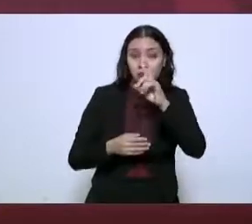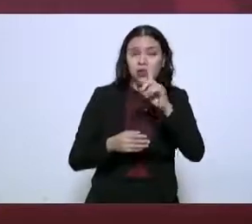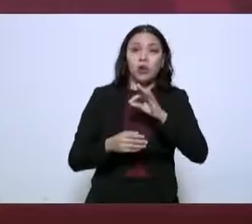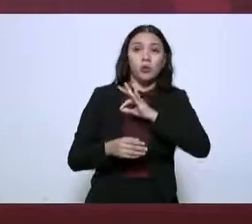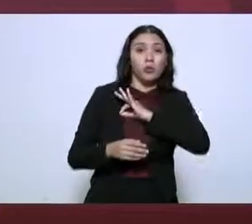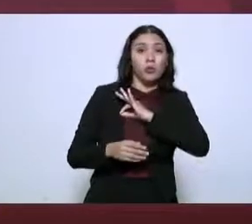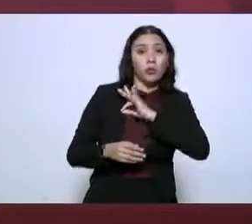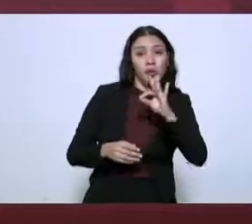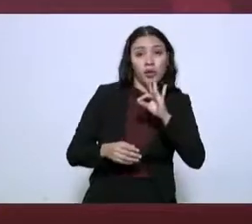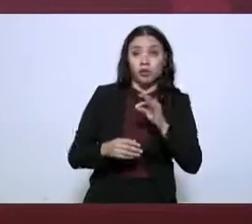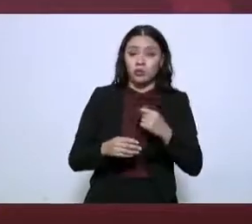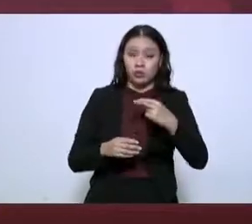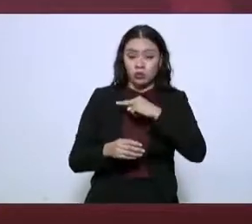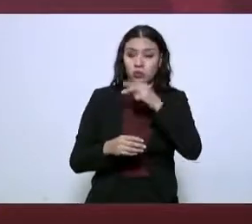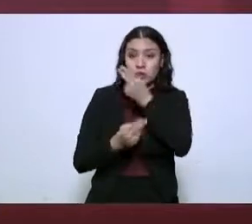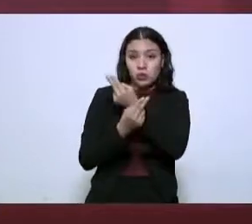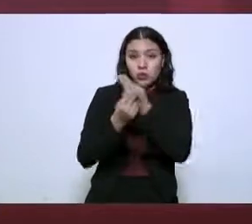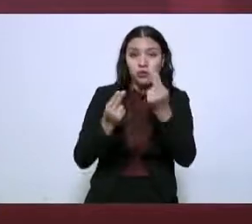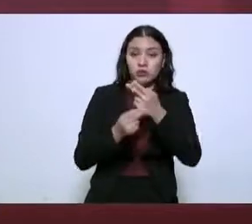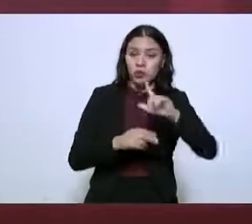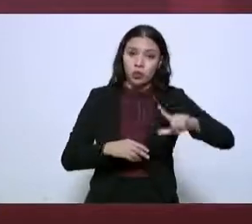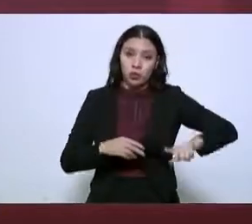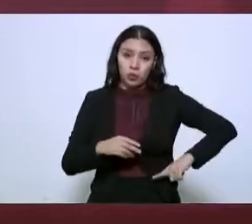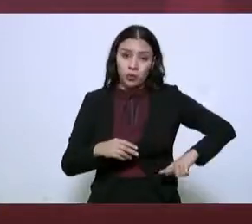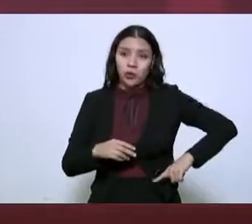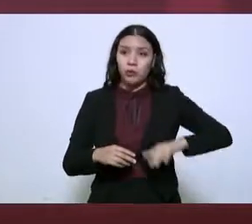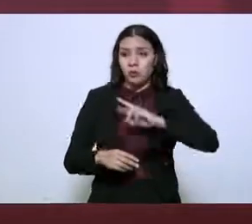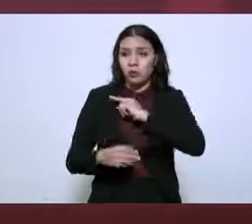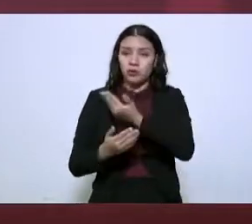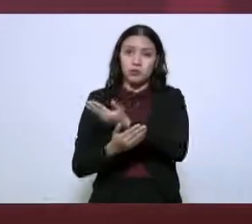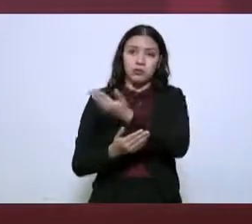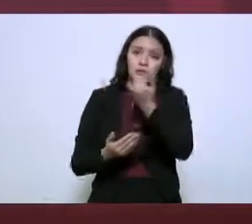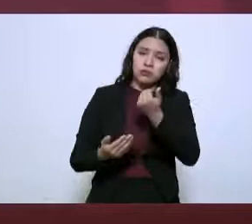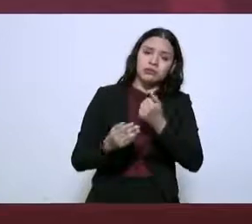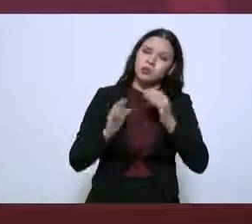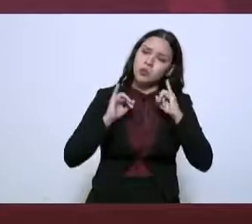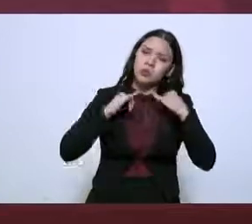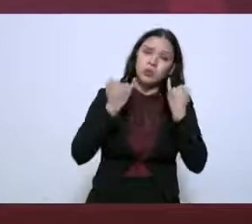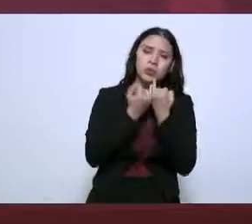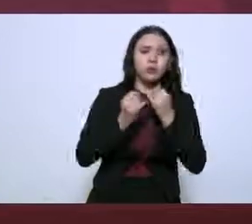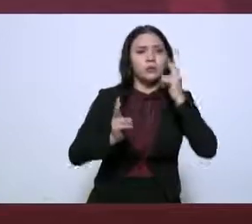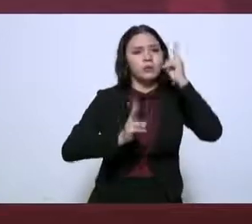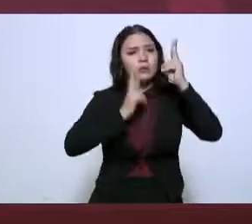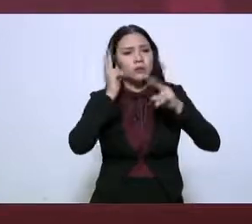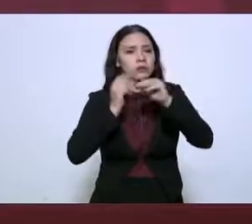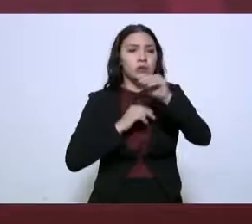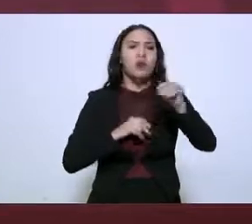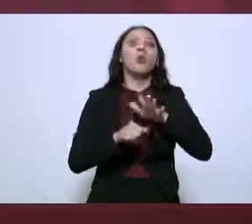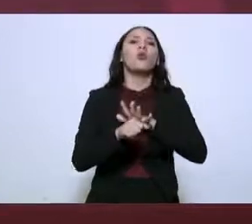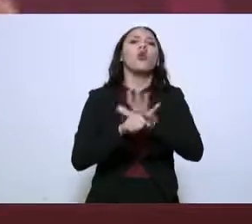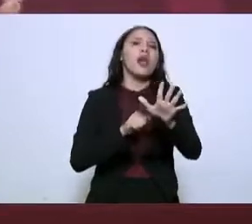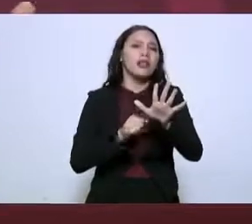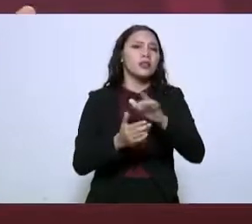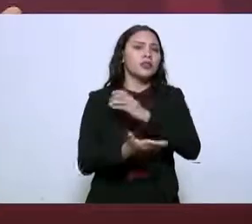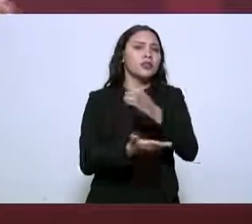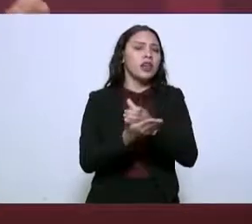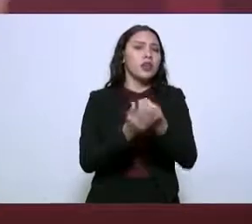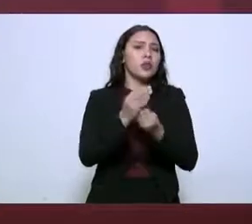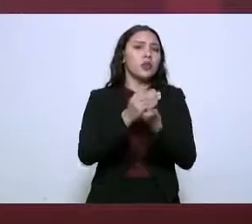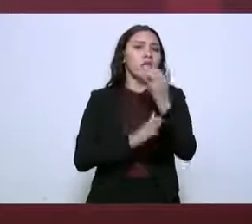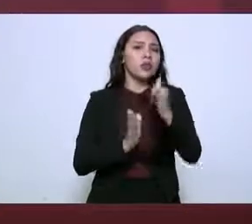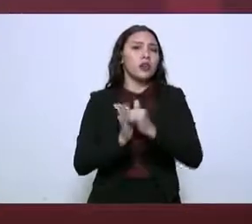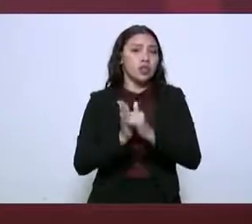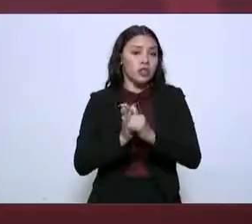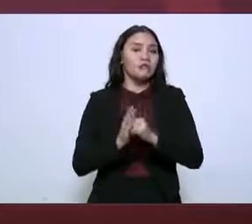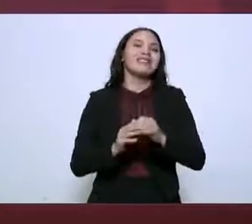señor gobernador y su equipo a varios estados de los Estados Unidos, pero principalmente a dos ciudades muy importantes, Nueva York, además de Texas,